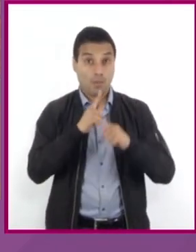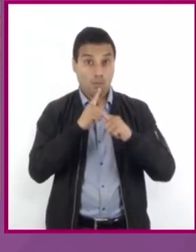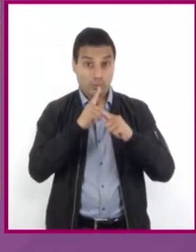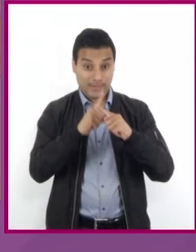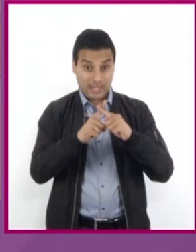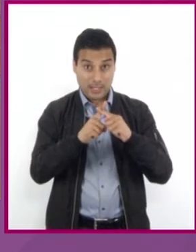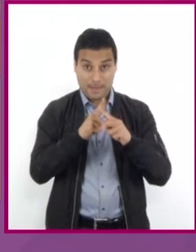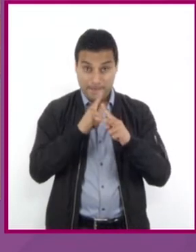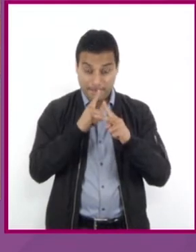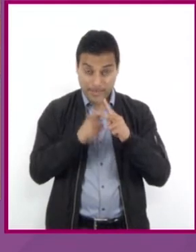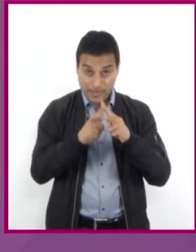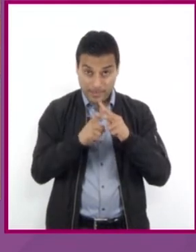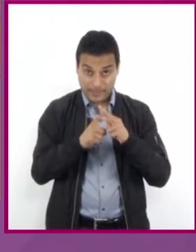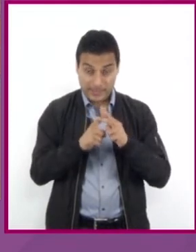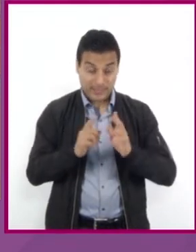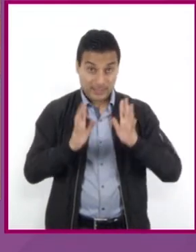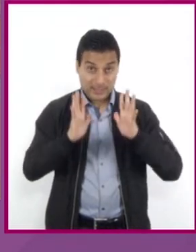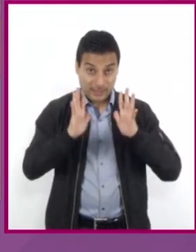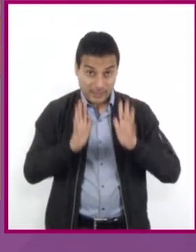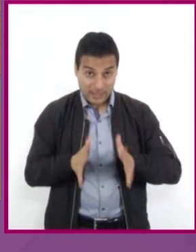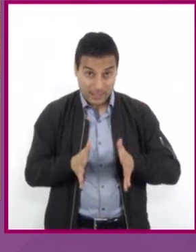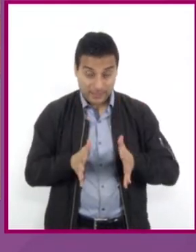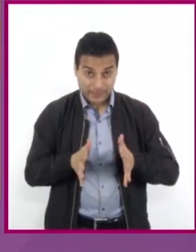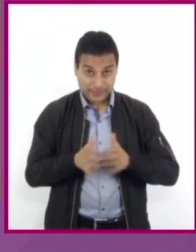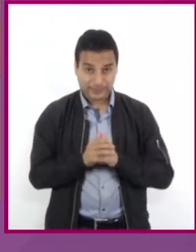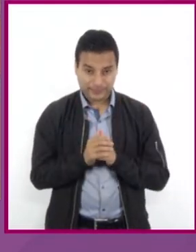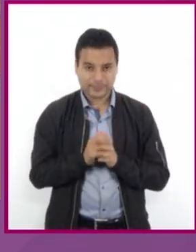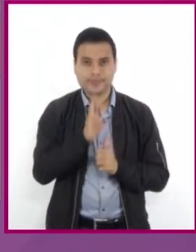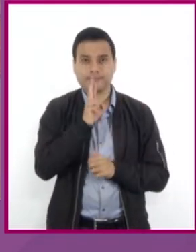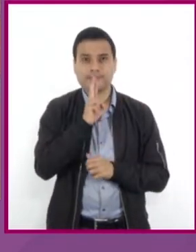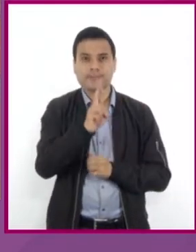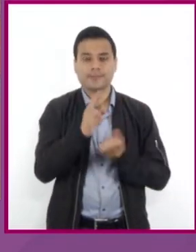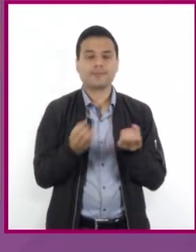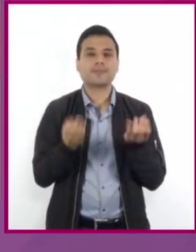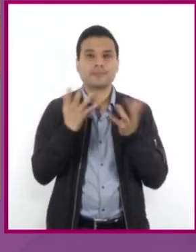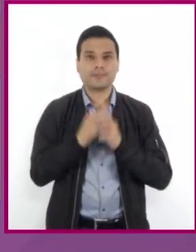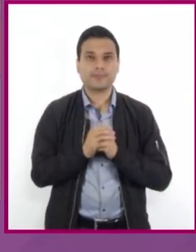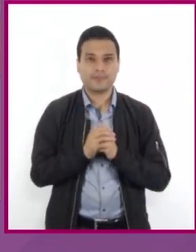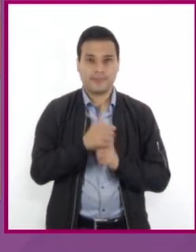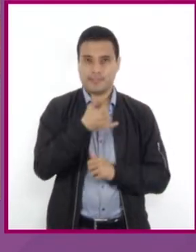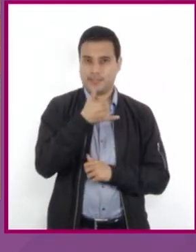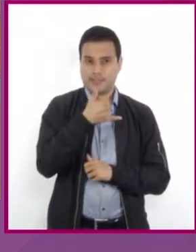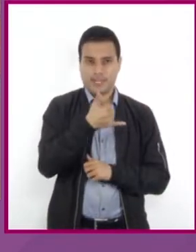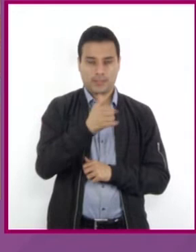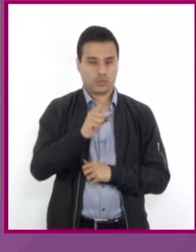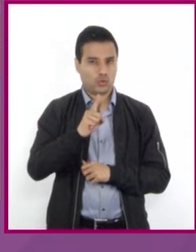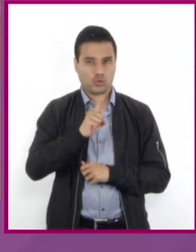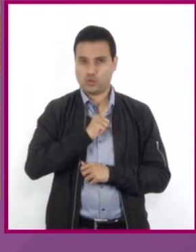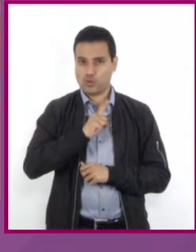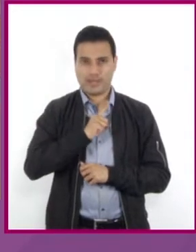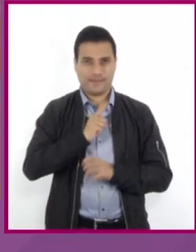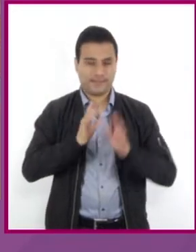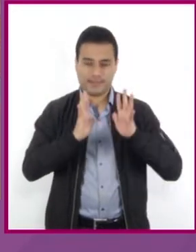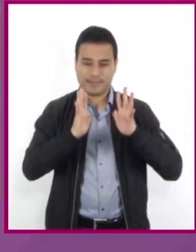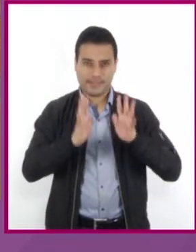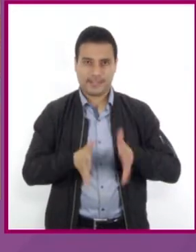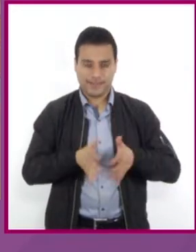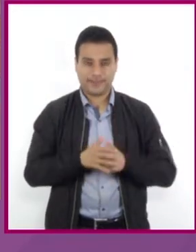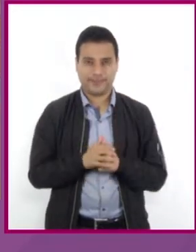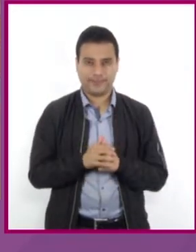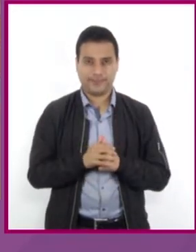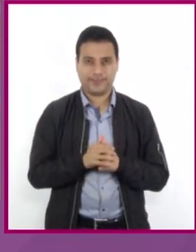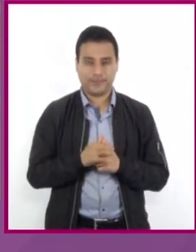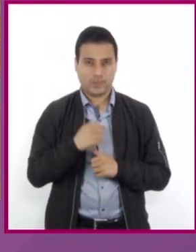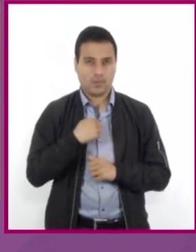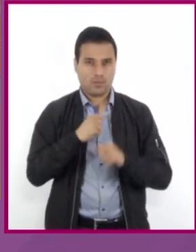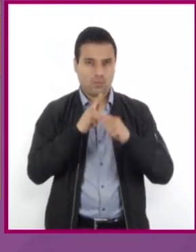un tercio negativo por 3y negativo, queda la literal y despejada. Llevamos a cabo la